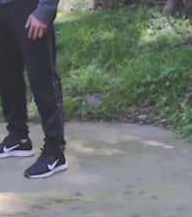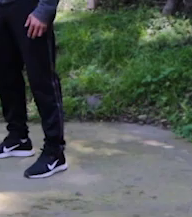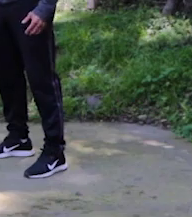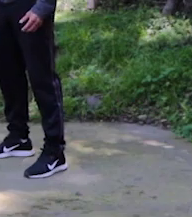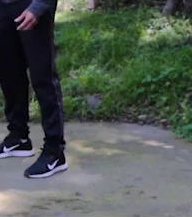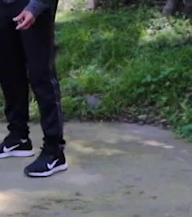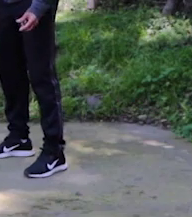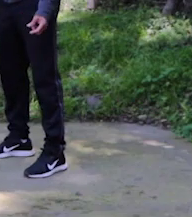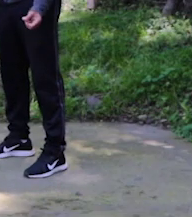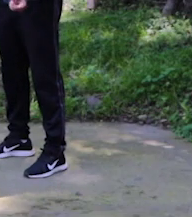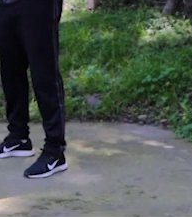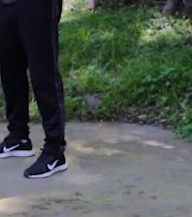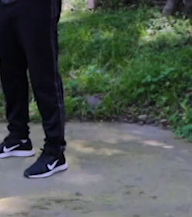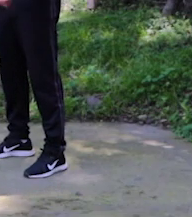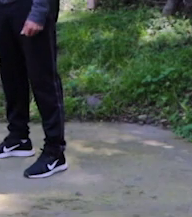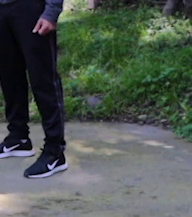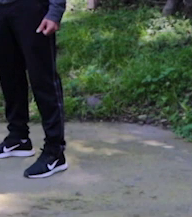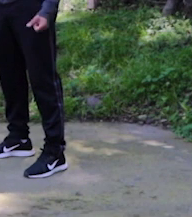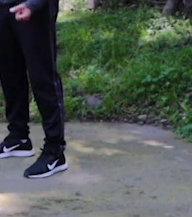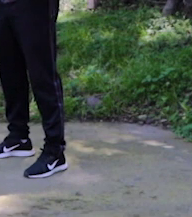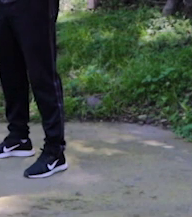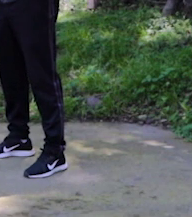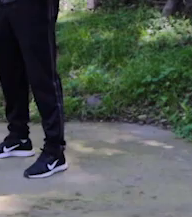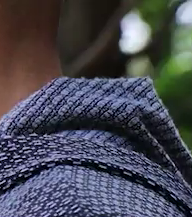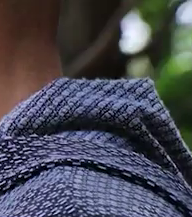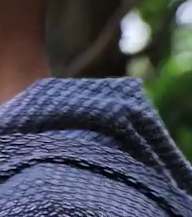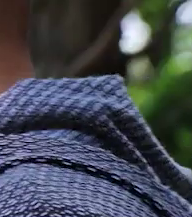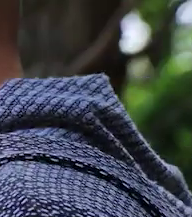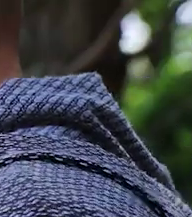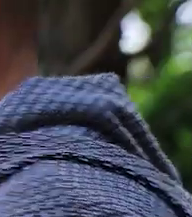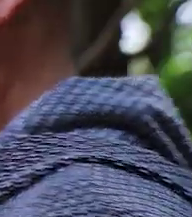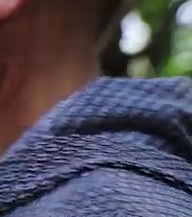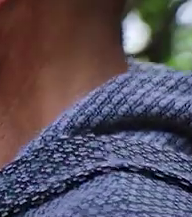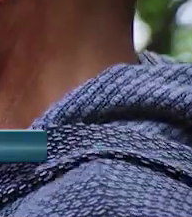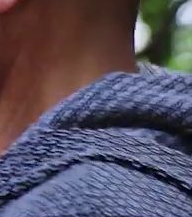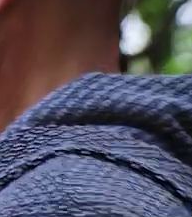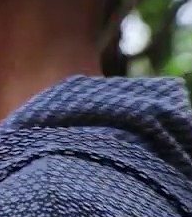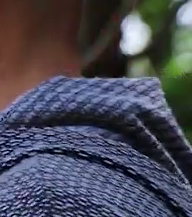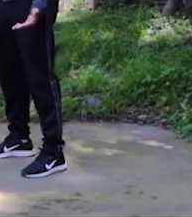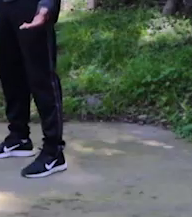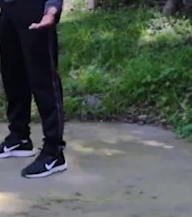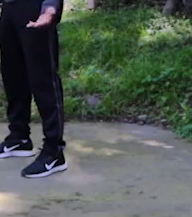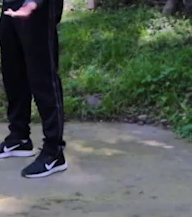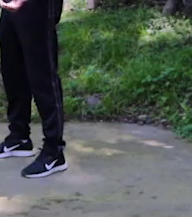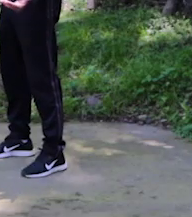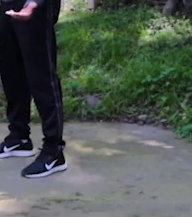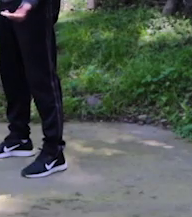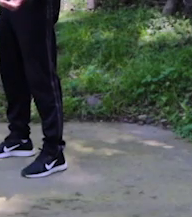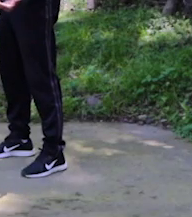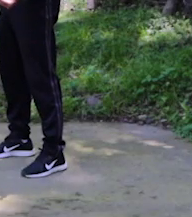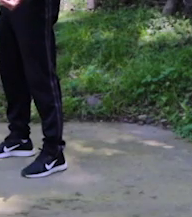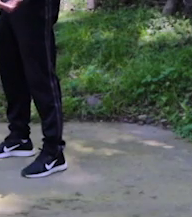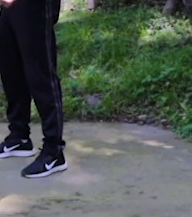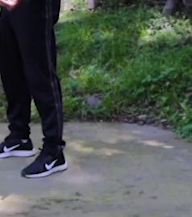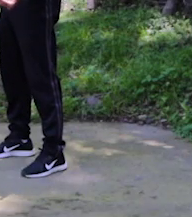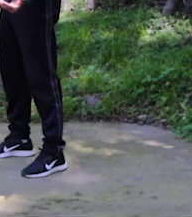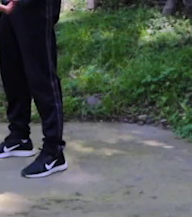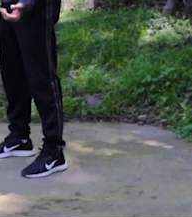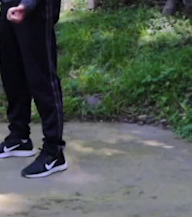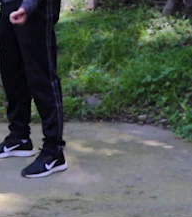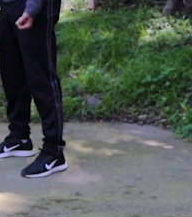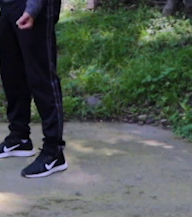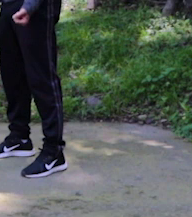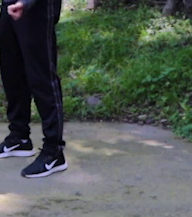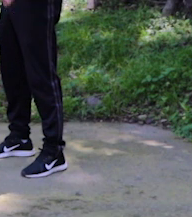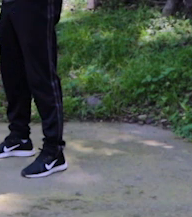Ahora vamos a trabajar el brazo de bíceps. Nos vamos a parar derechos. Vamos a pegar los codos a nuestro